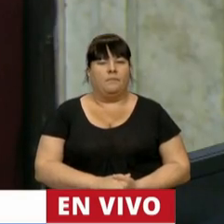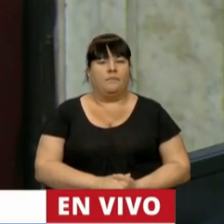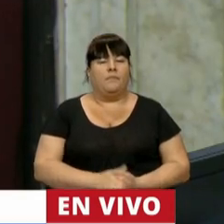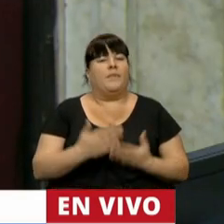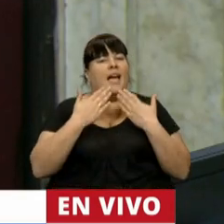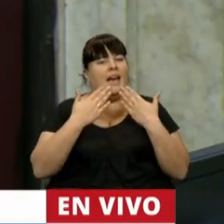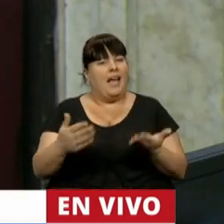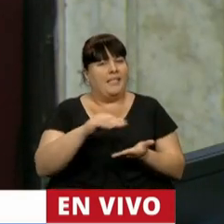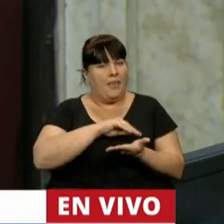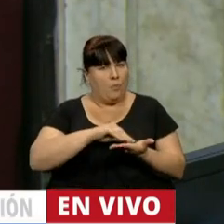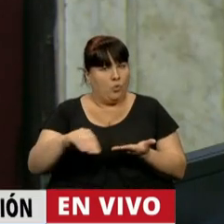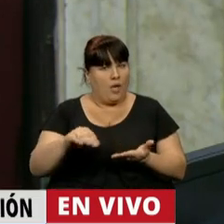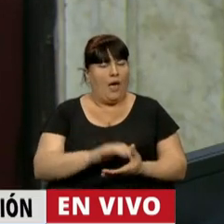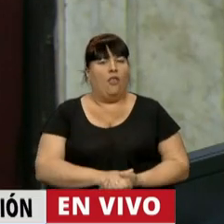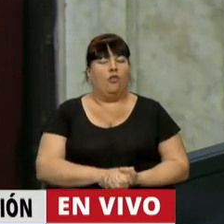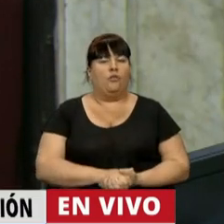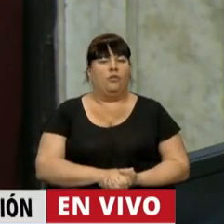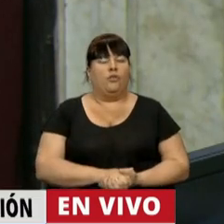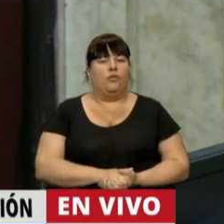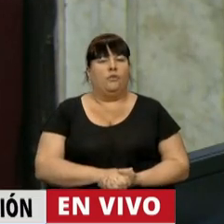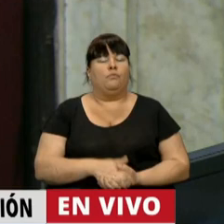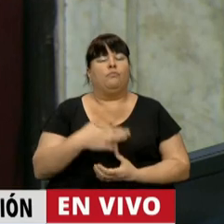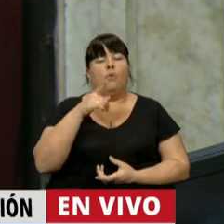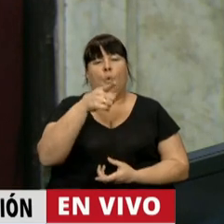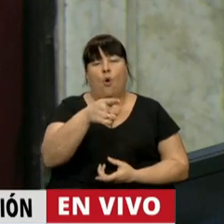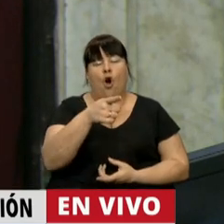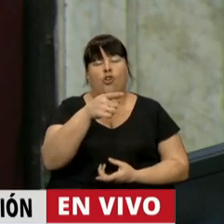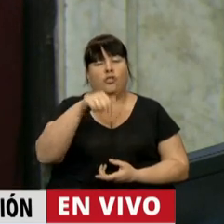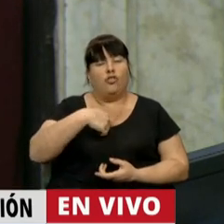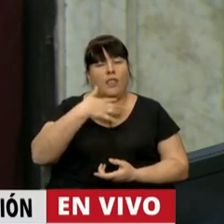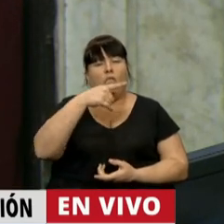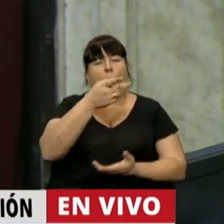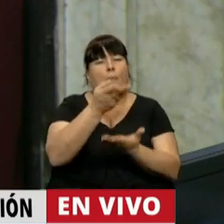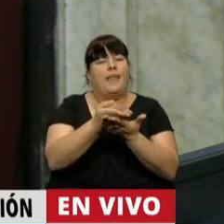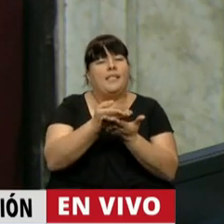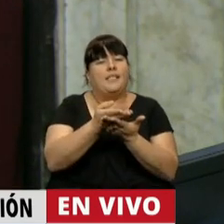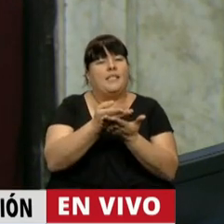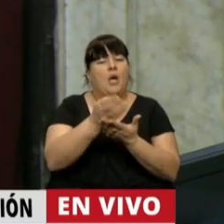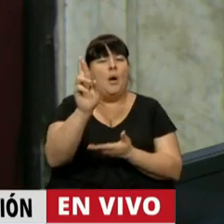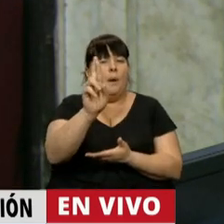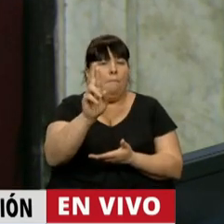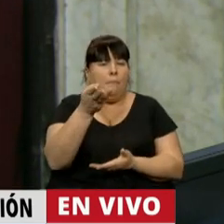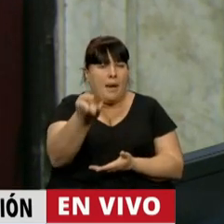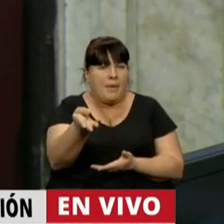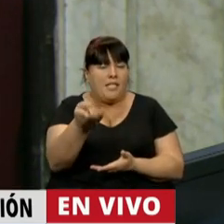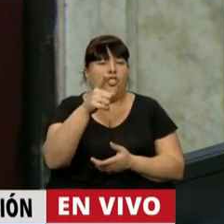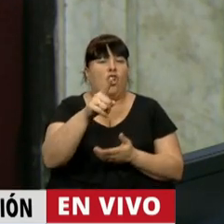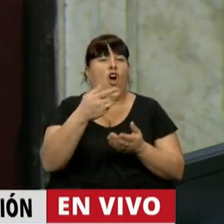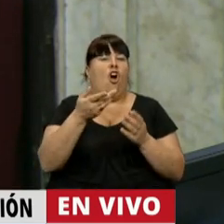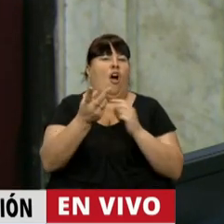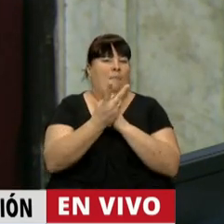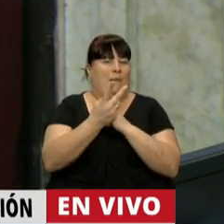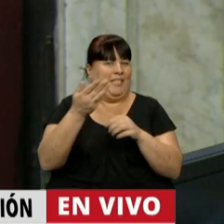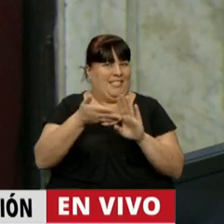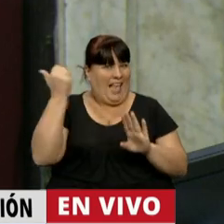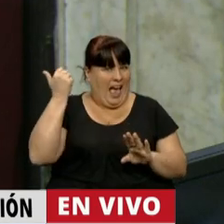Gracias, diputado. Entiendo que lo que usted está realizando es una moción solicitando su desafuero.